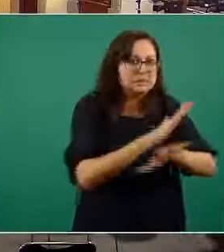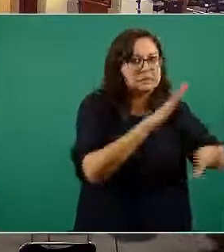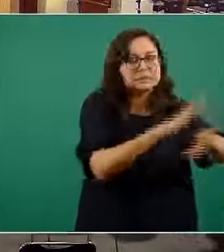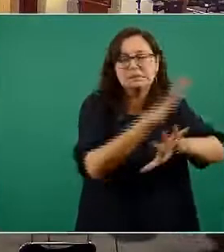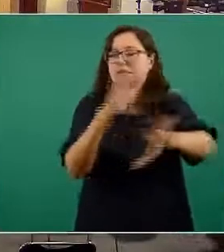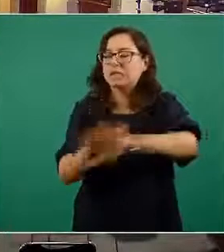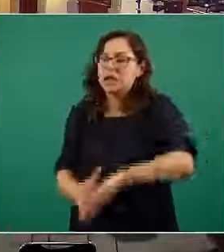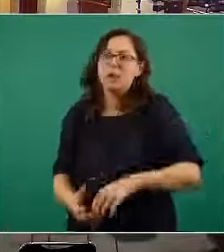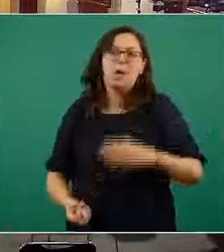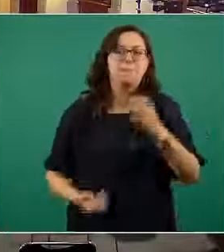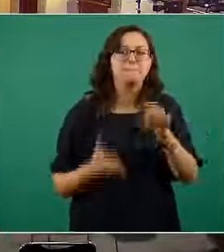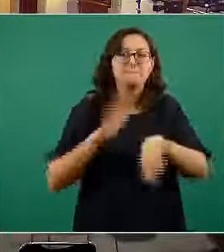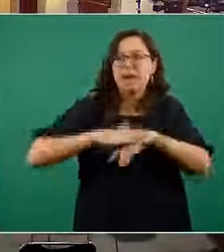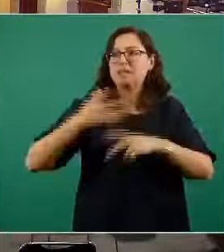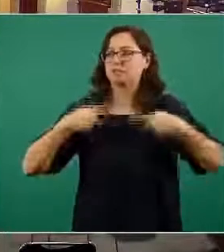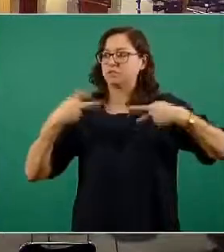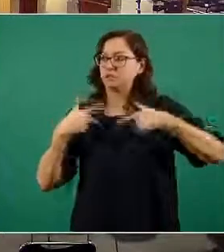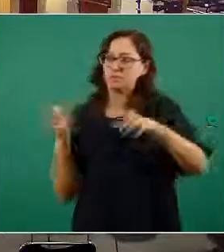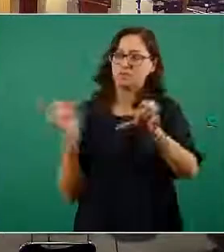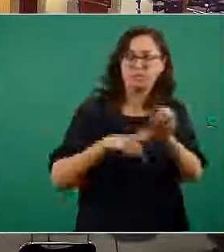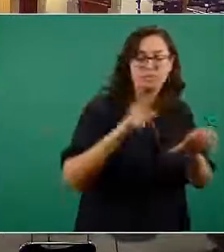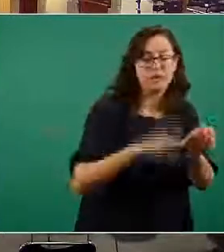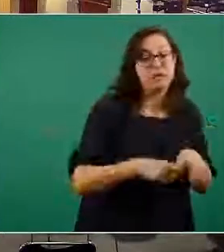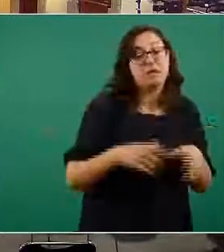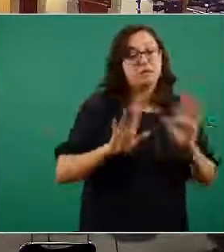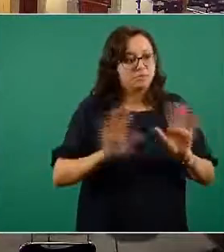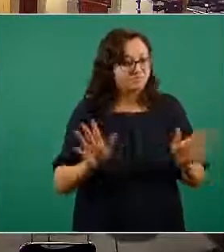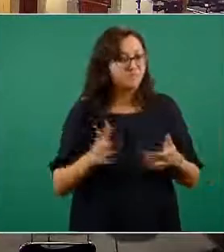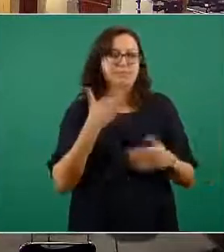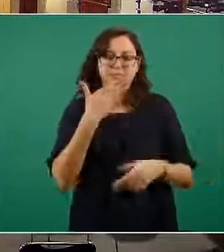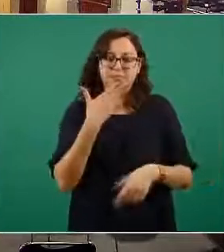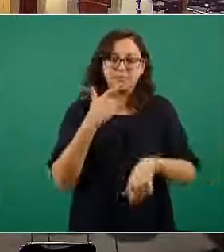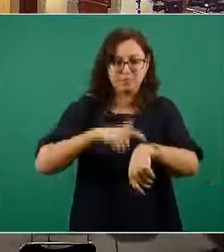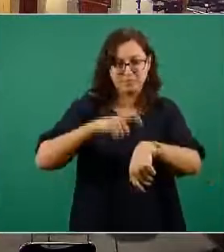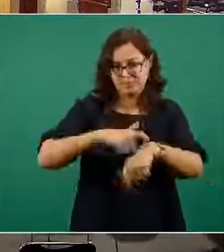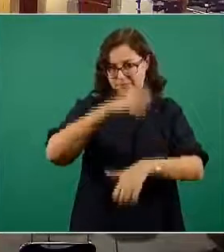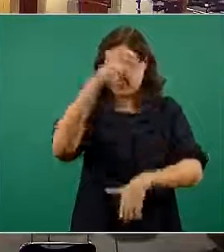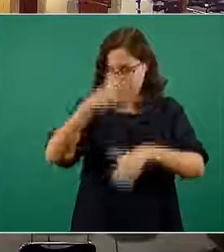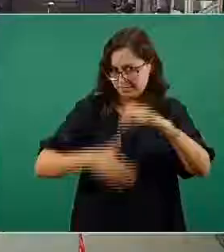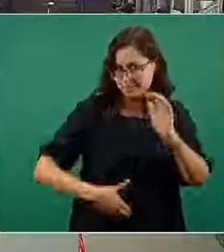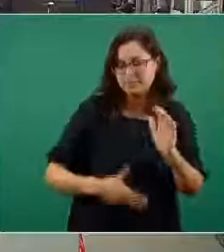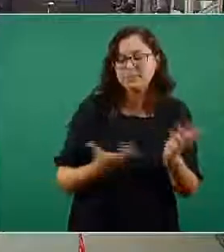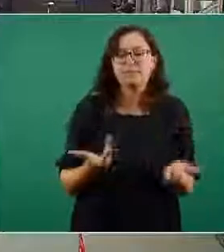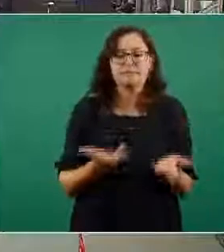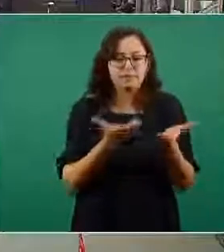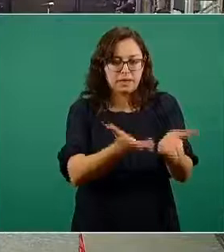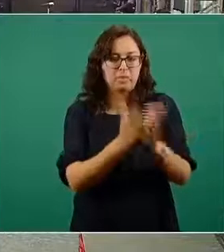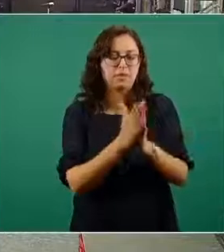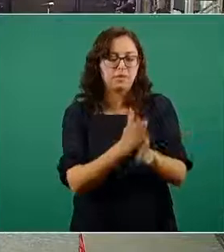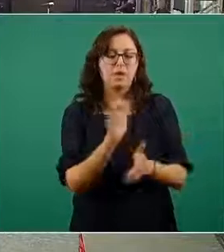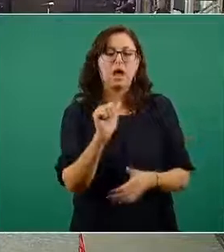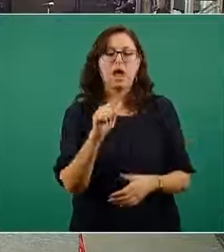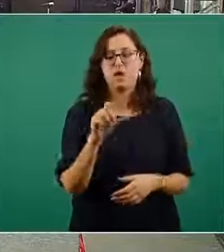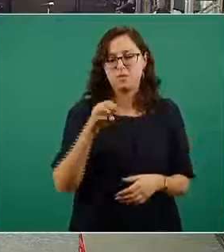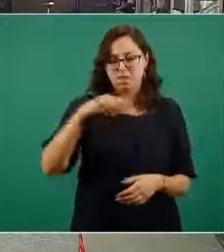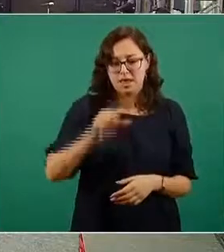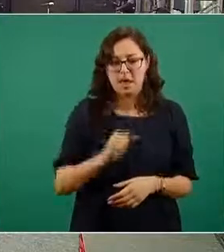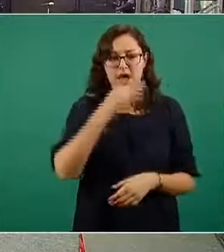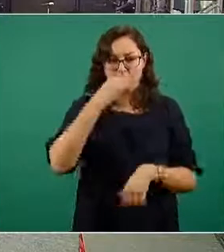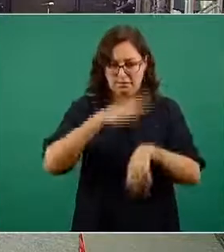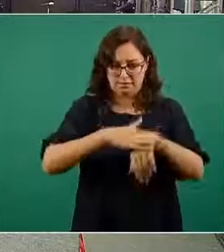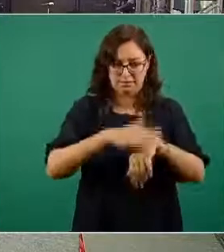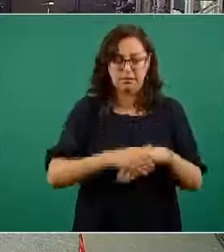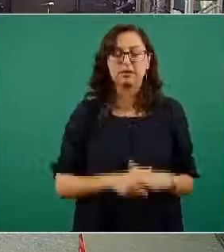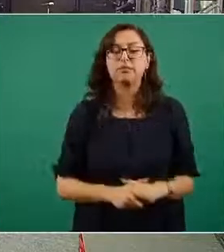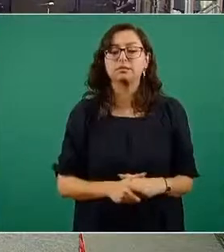llegamos al horario límite le pido al doctor a lo mía si cierra la conferencia muchas gracias doctor López-Gatell efectivamente hemos llegado